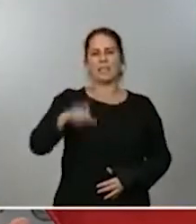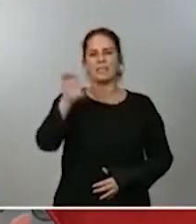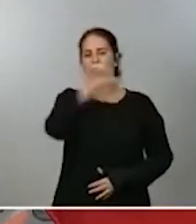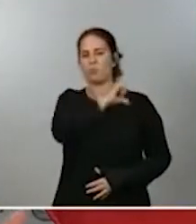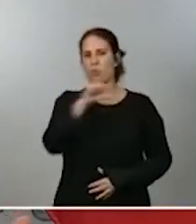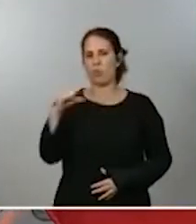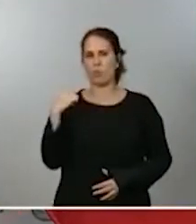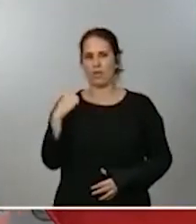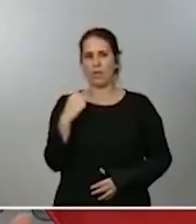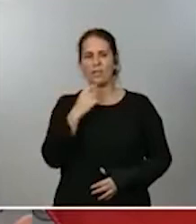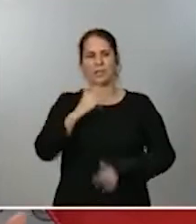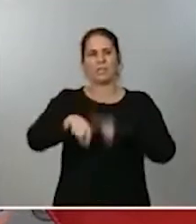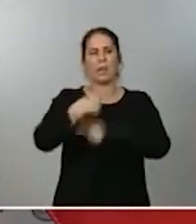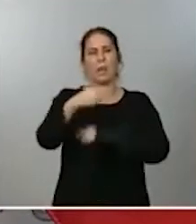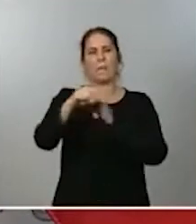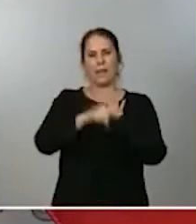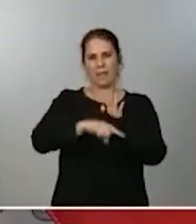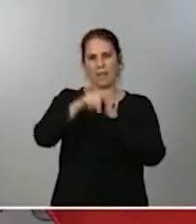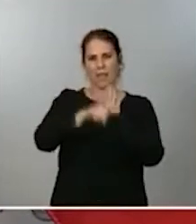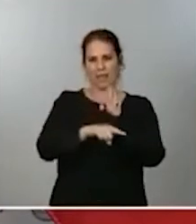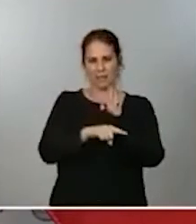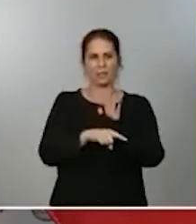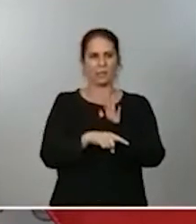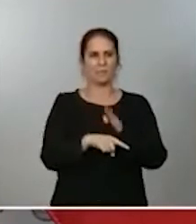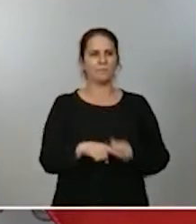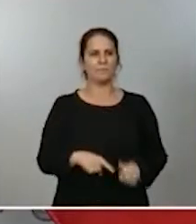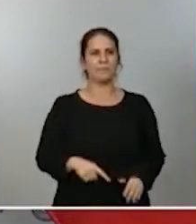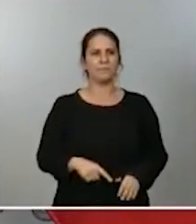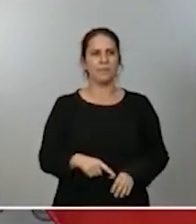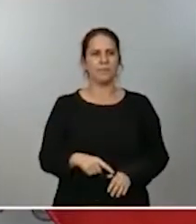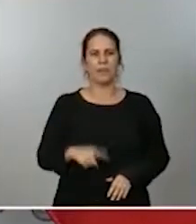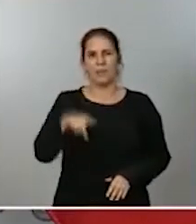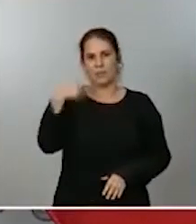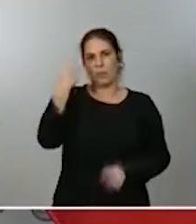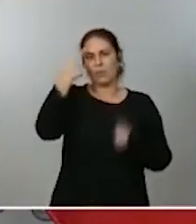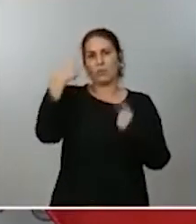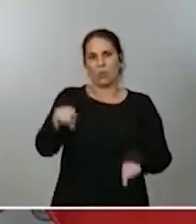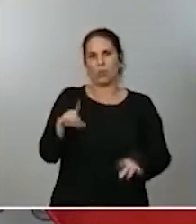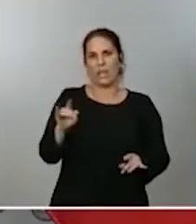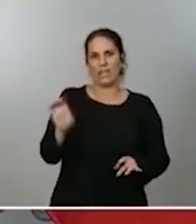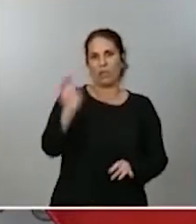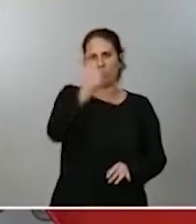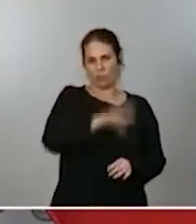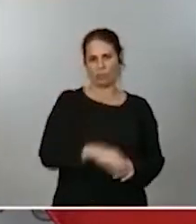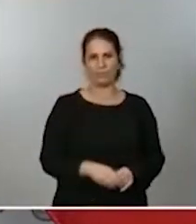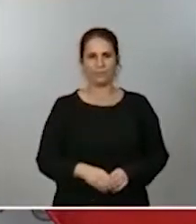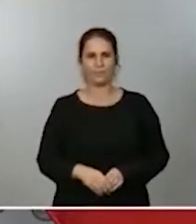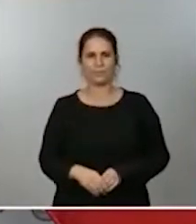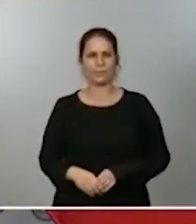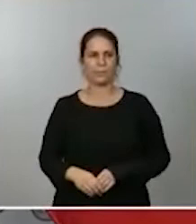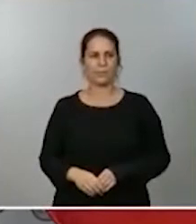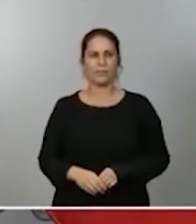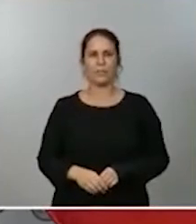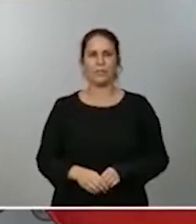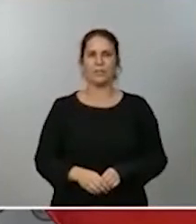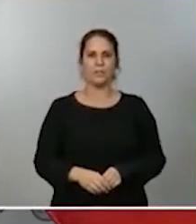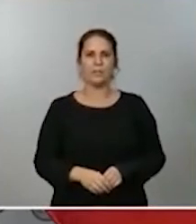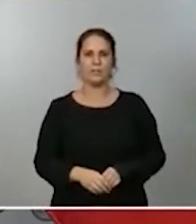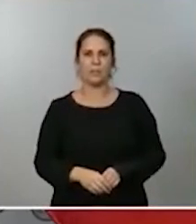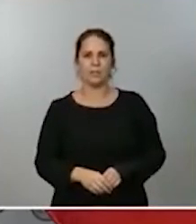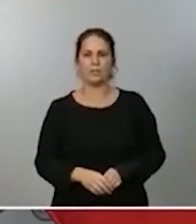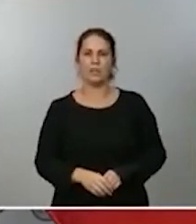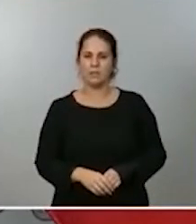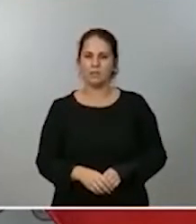siguientes medidas personalizadas, luego cada uno en cada territorio. De hecho, la evolución de los indicadores sanitarios,